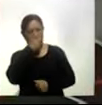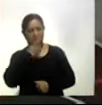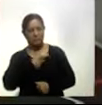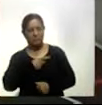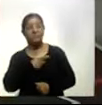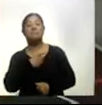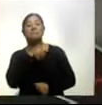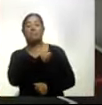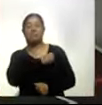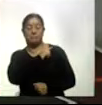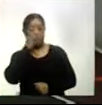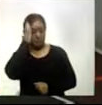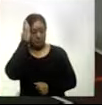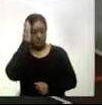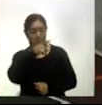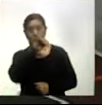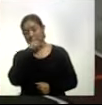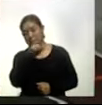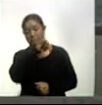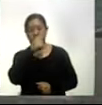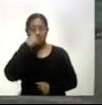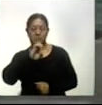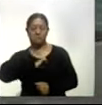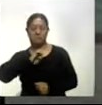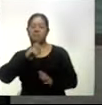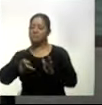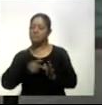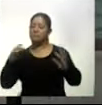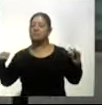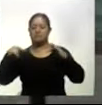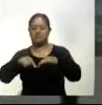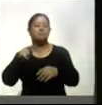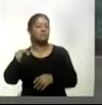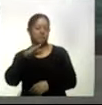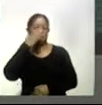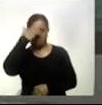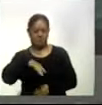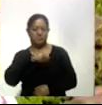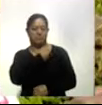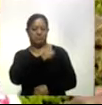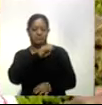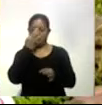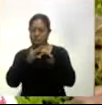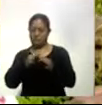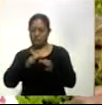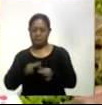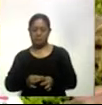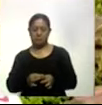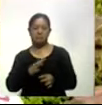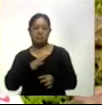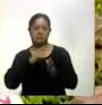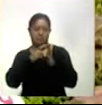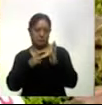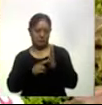autoridades sanitarias para retomar los entrenamientos bajo los protocolos de salud correspondientes. Entonces sí tenemos